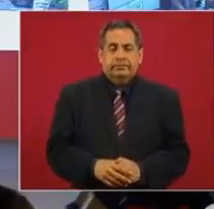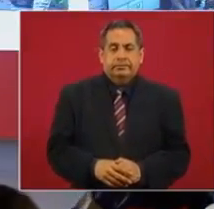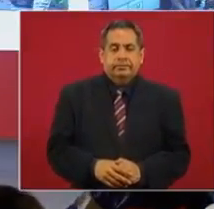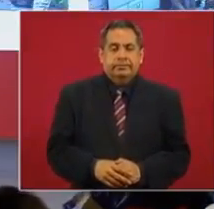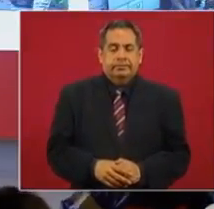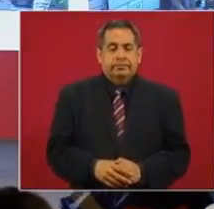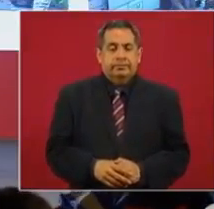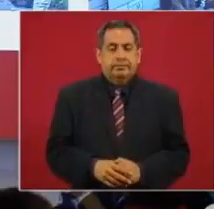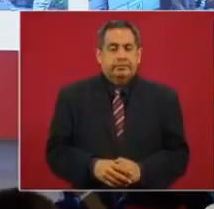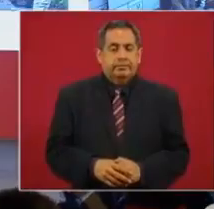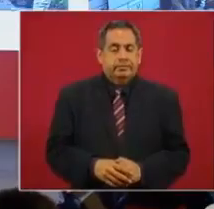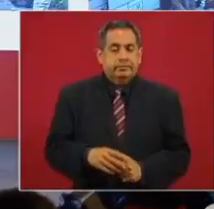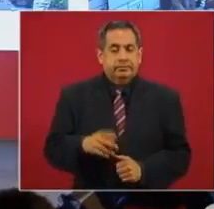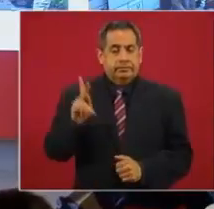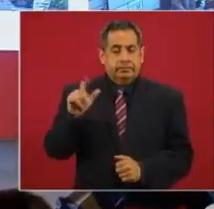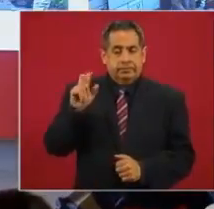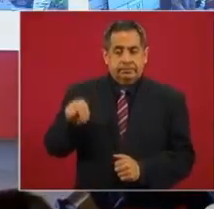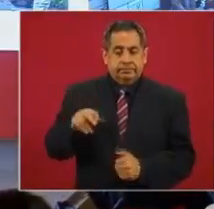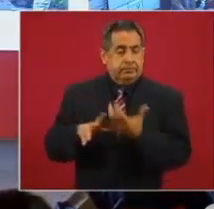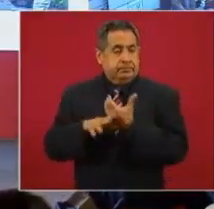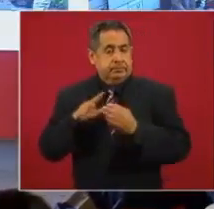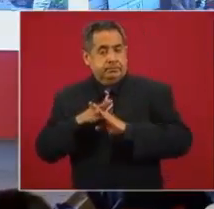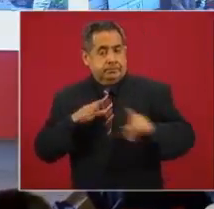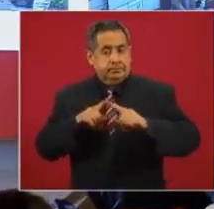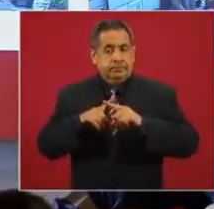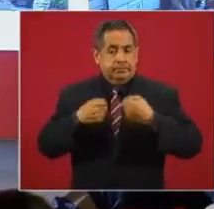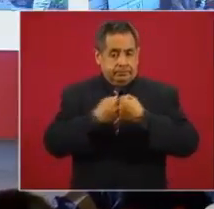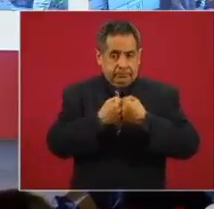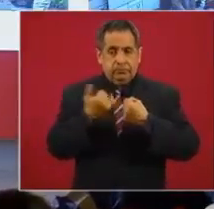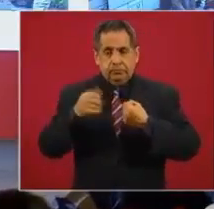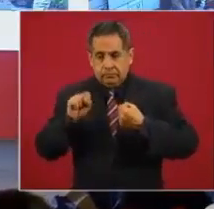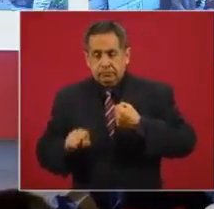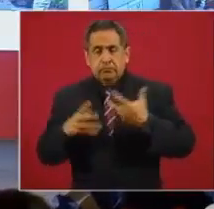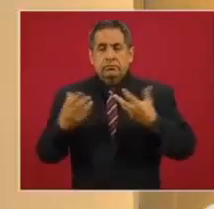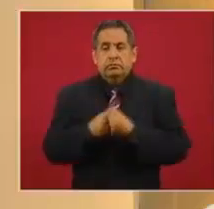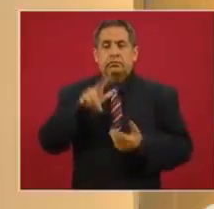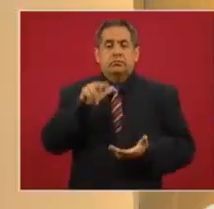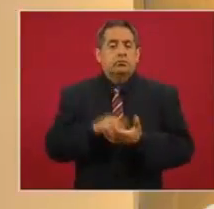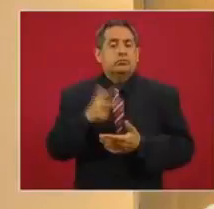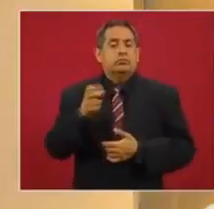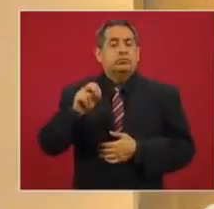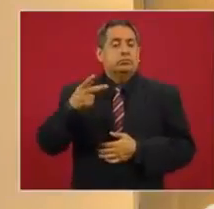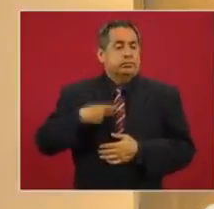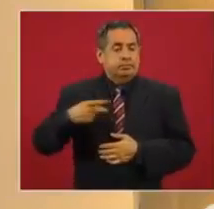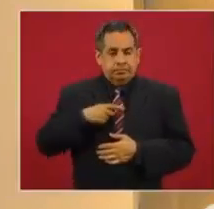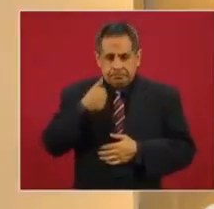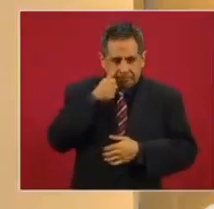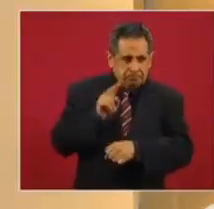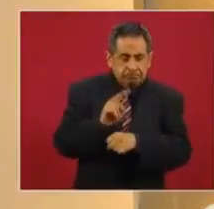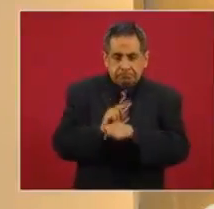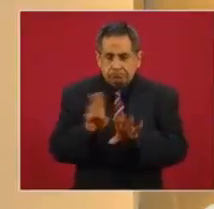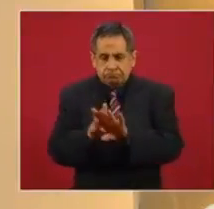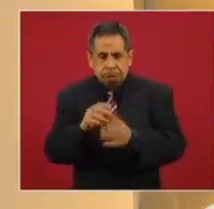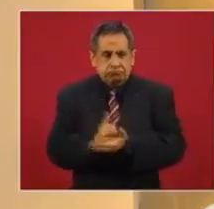En el plan Migrante de Frontera Norte y Sur, 8.809 hombres que están realizando